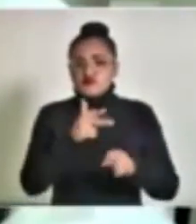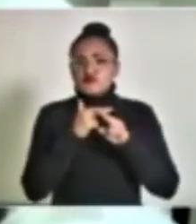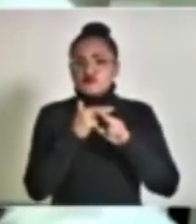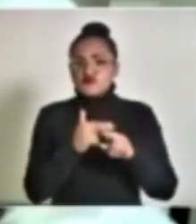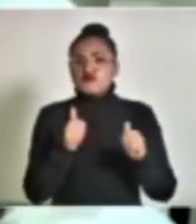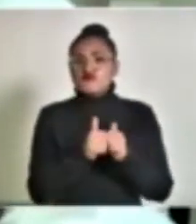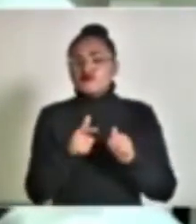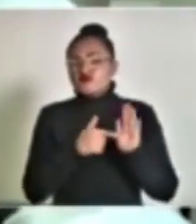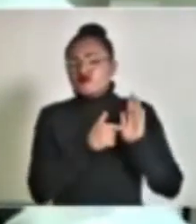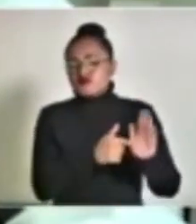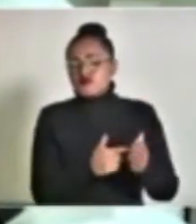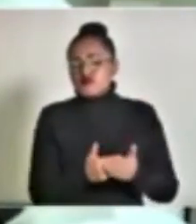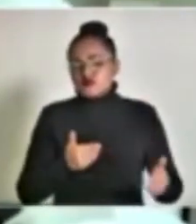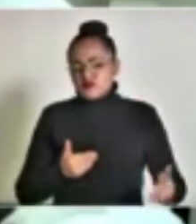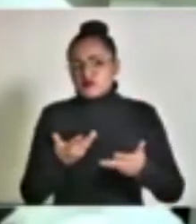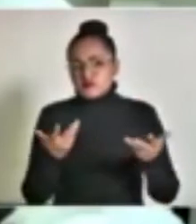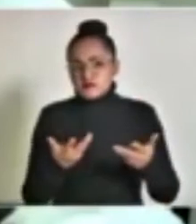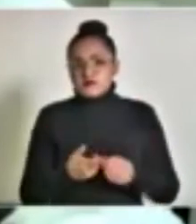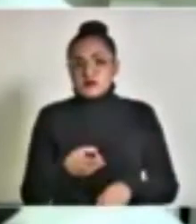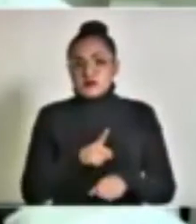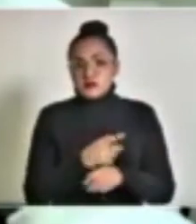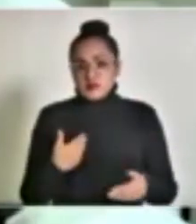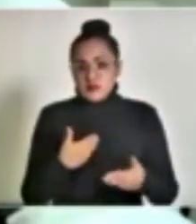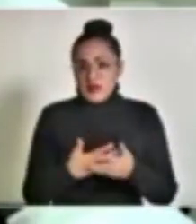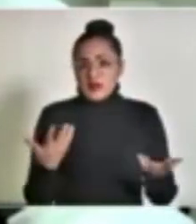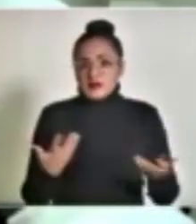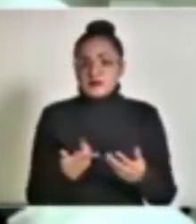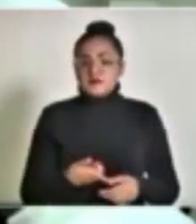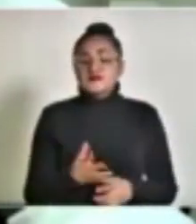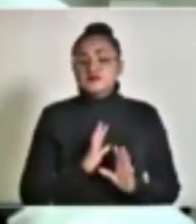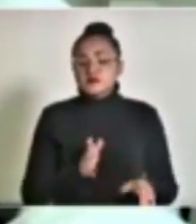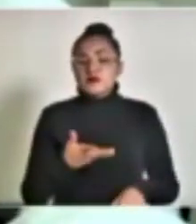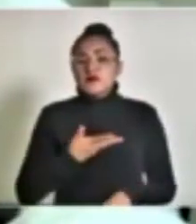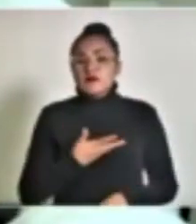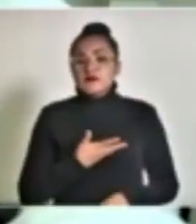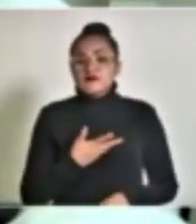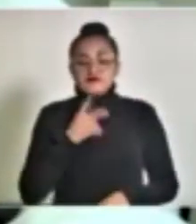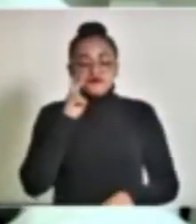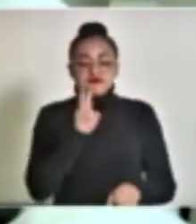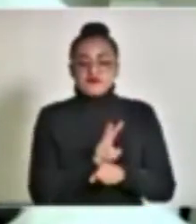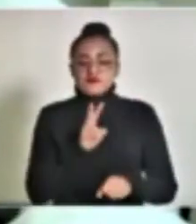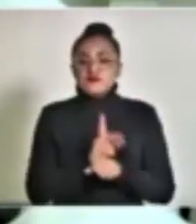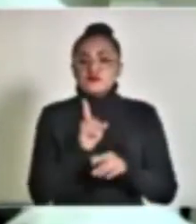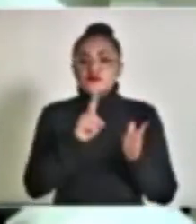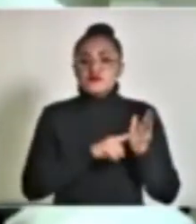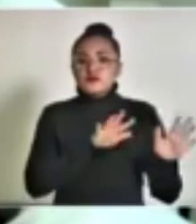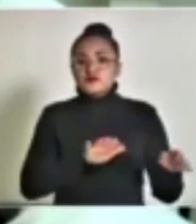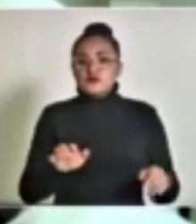de los decretos. A la fecha del día de hoy tenemos ya supervisados 1